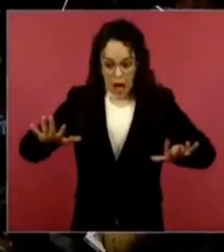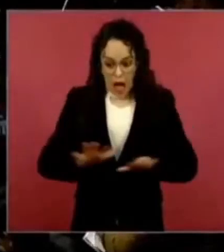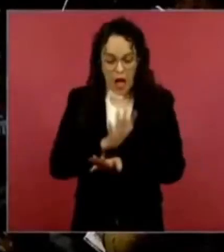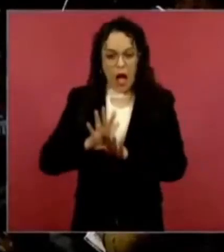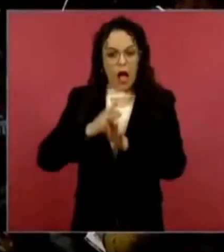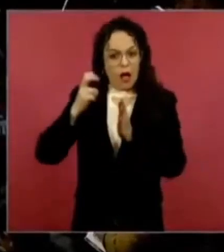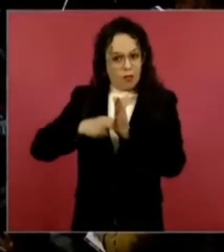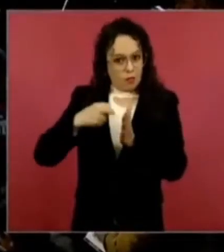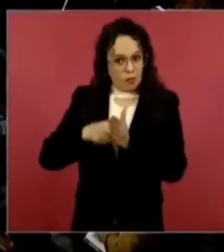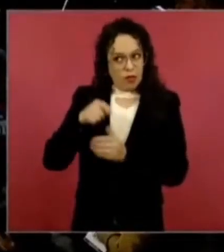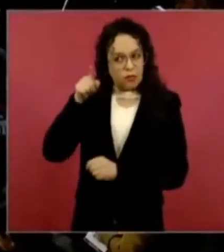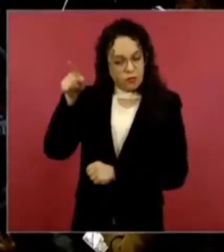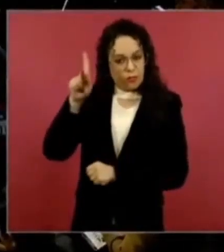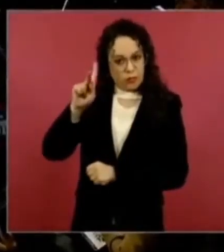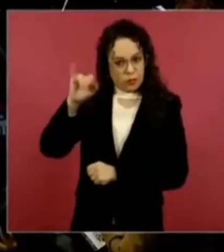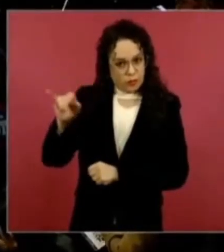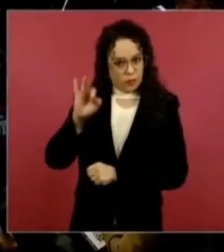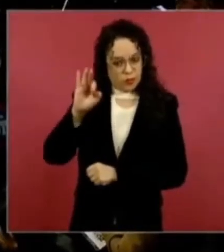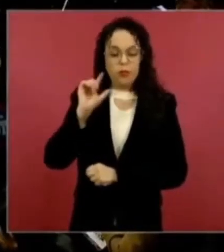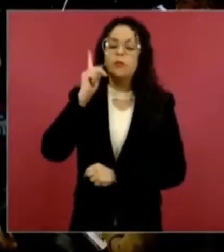Pero ahí van las cosas.